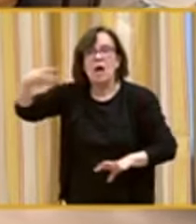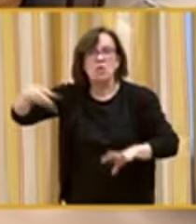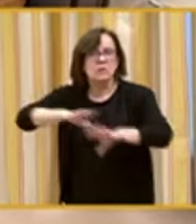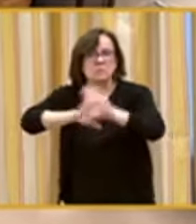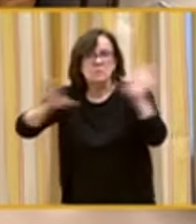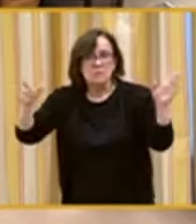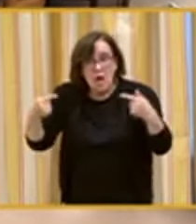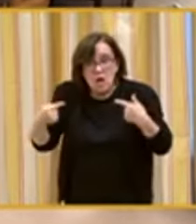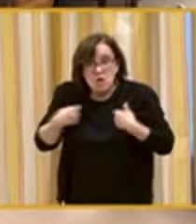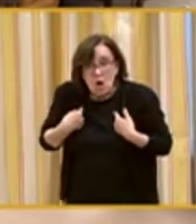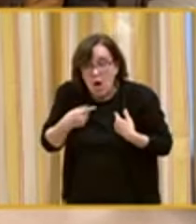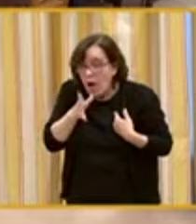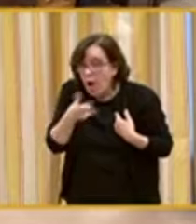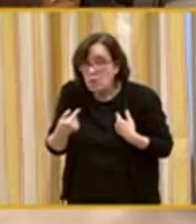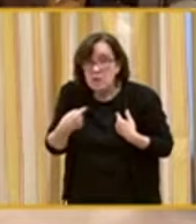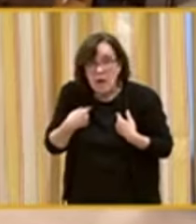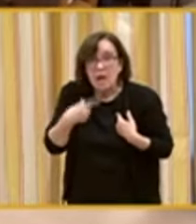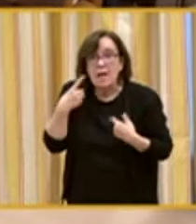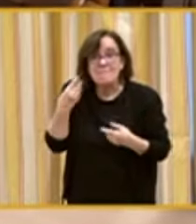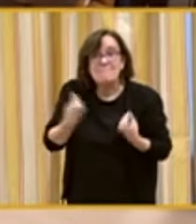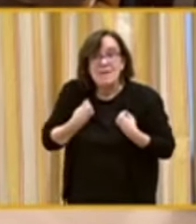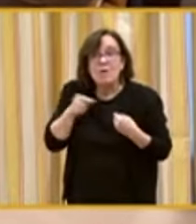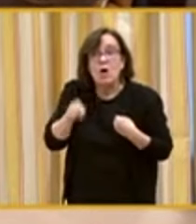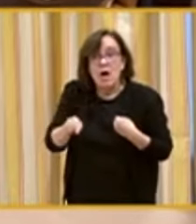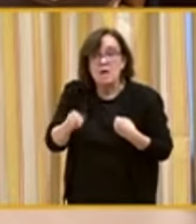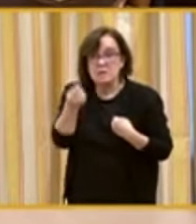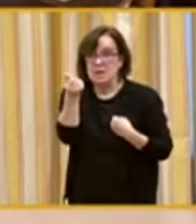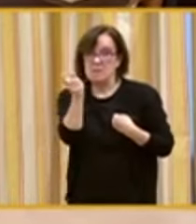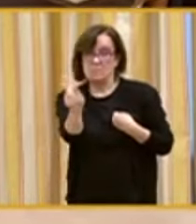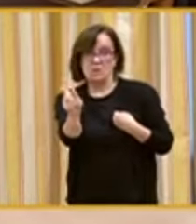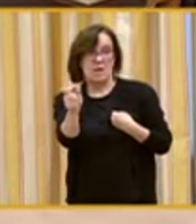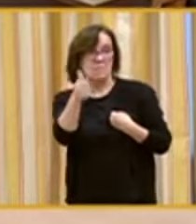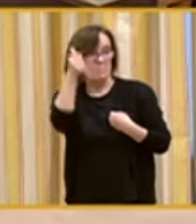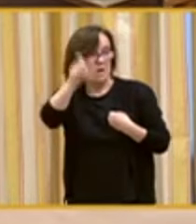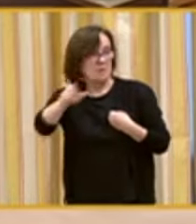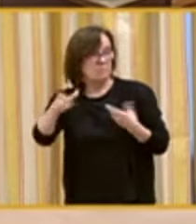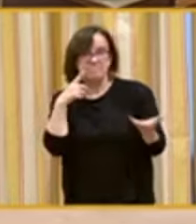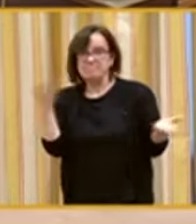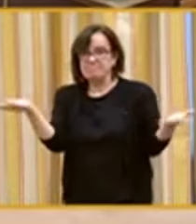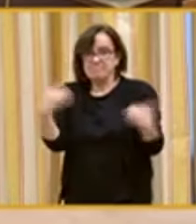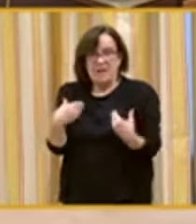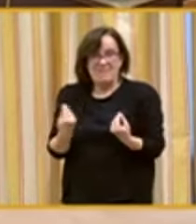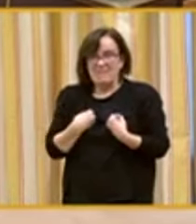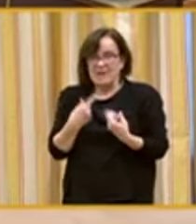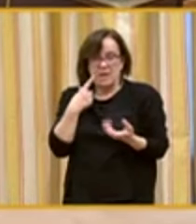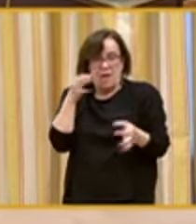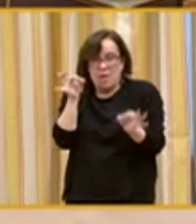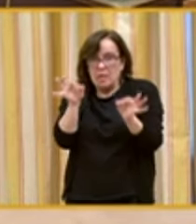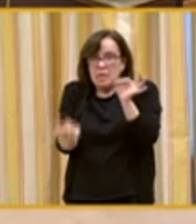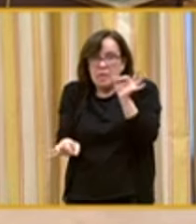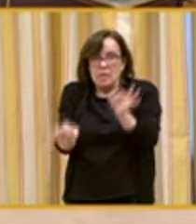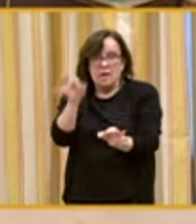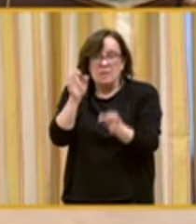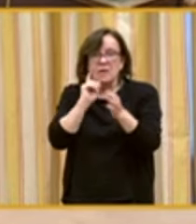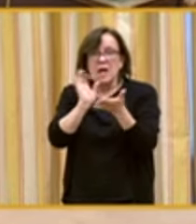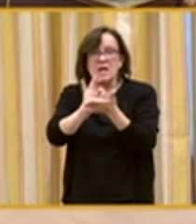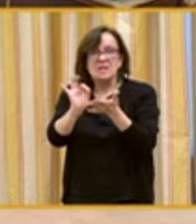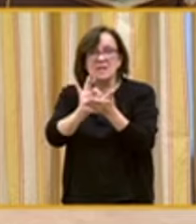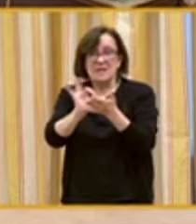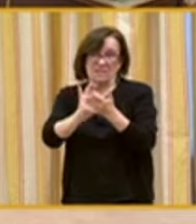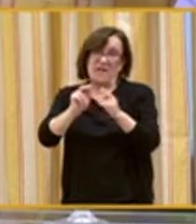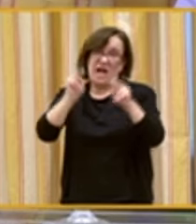Eso me está pasando a mí y a muchísimas más personas. Nos quedamos sin dinero para vivir, sobre todo en los servicios